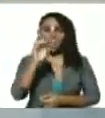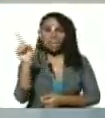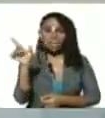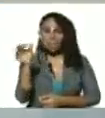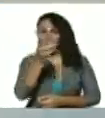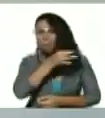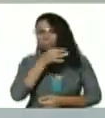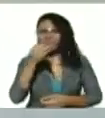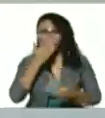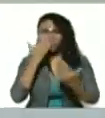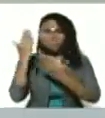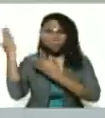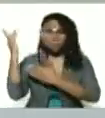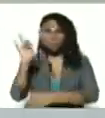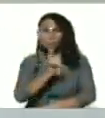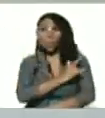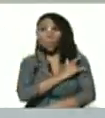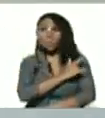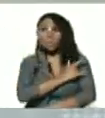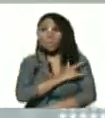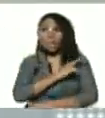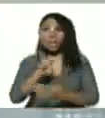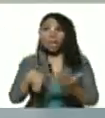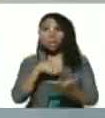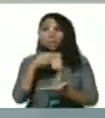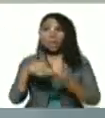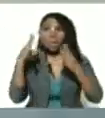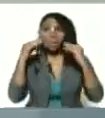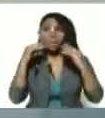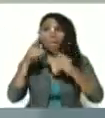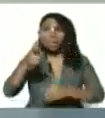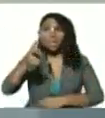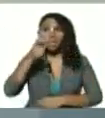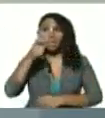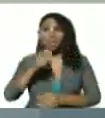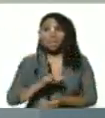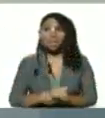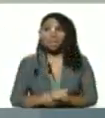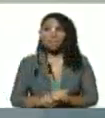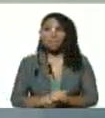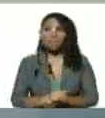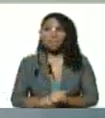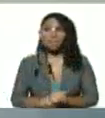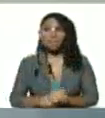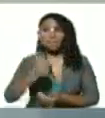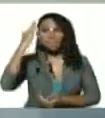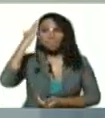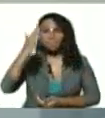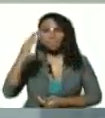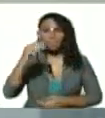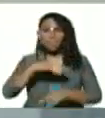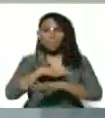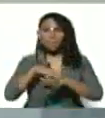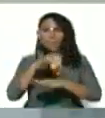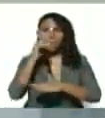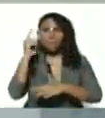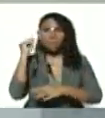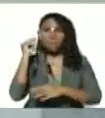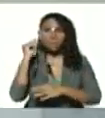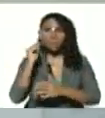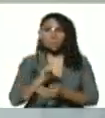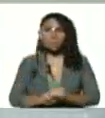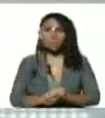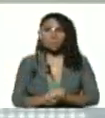fíjense una universidad la universidad nacional experimental de la seguridad almiranta ministra Carmen Teresa